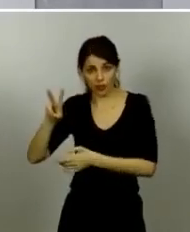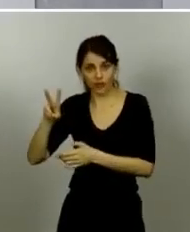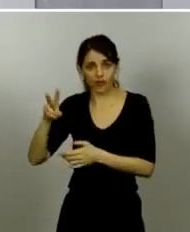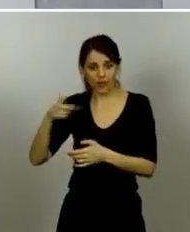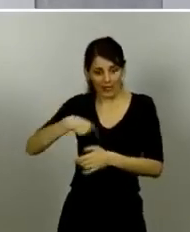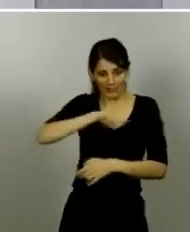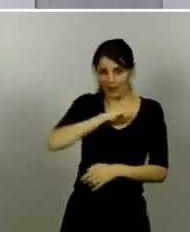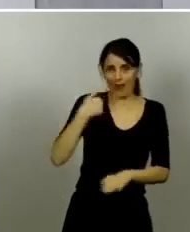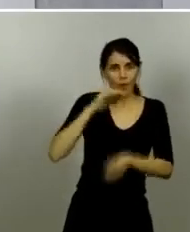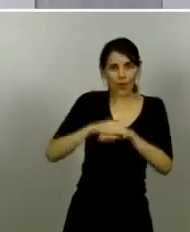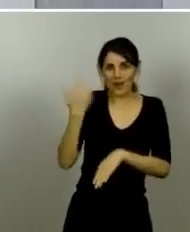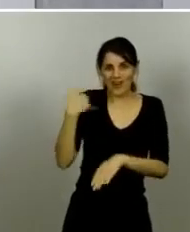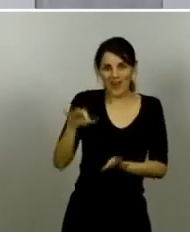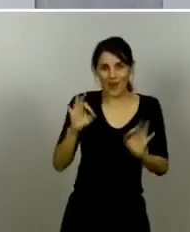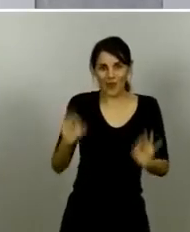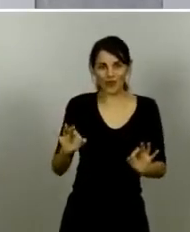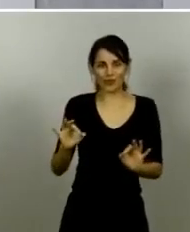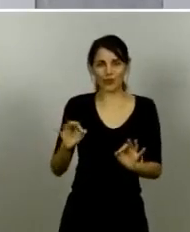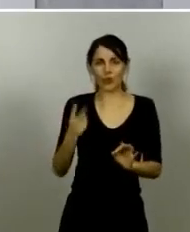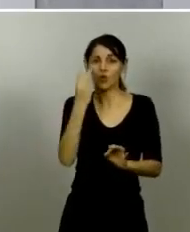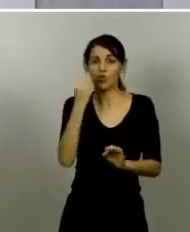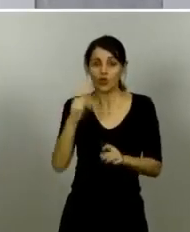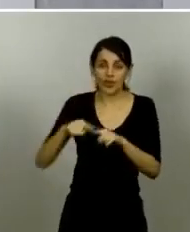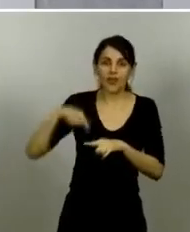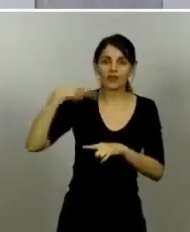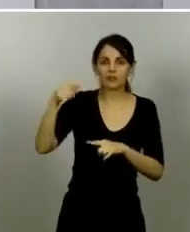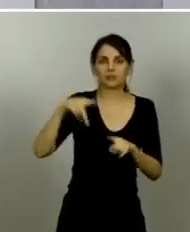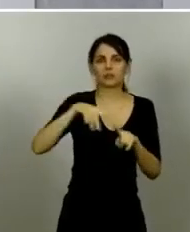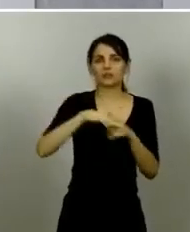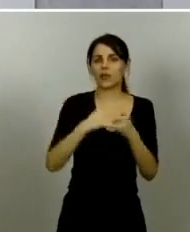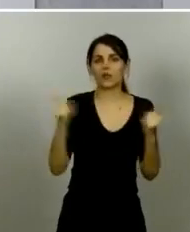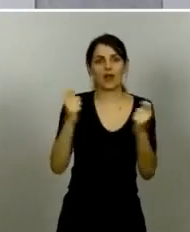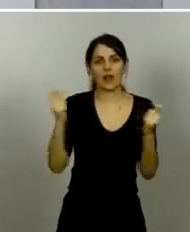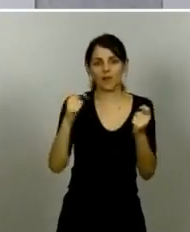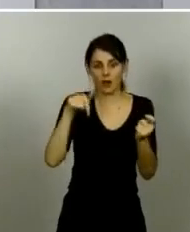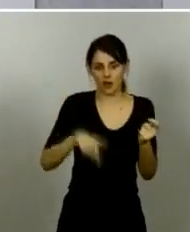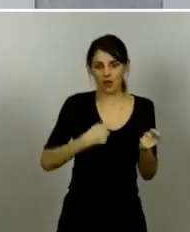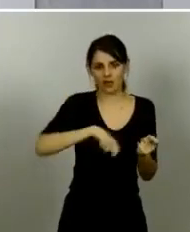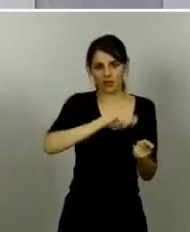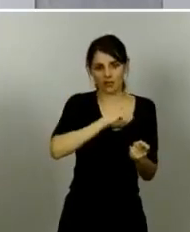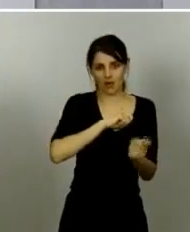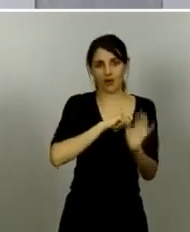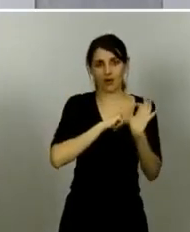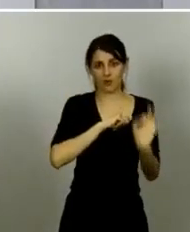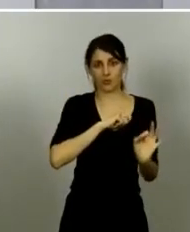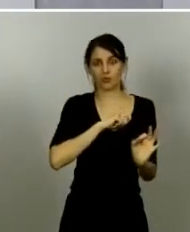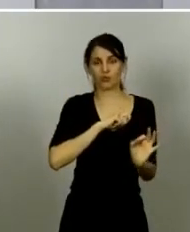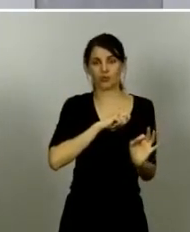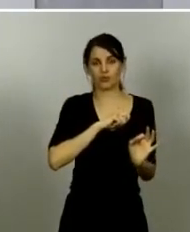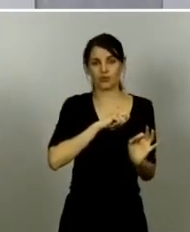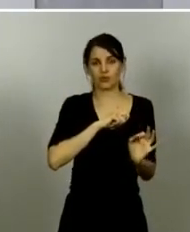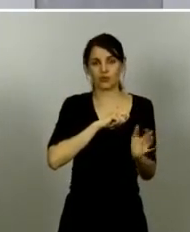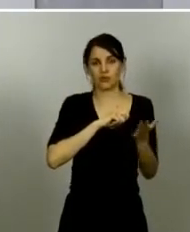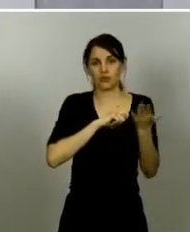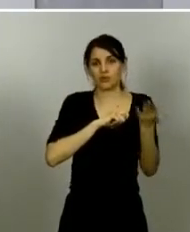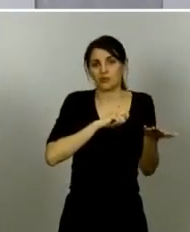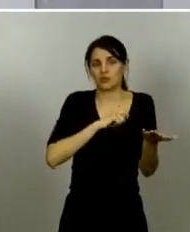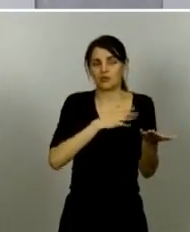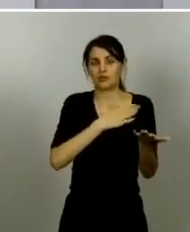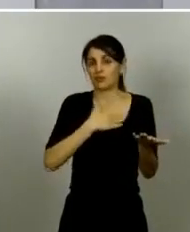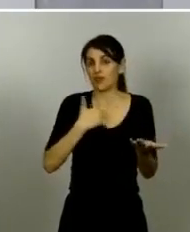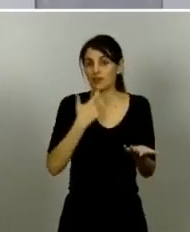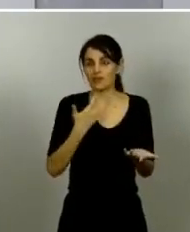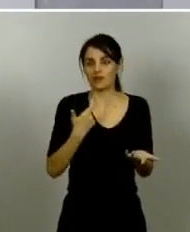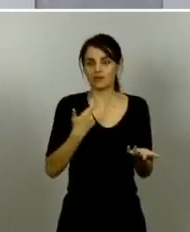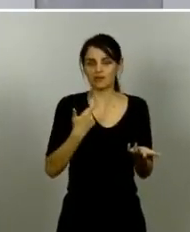ese mismo día y dos días después se decretó el estado de alarma que fue anunciado un día antes el día después de que el ICDC hizo esta decisión por tanto se actuó